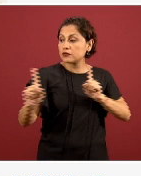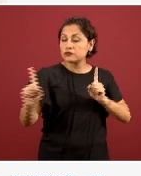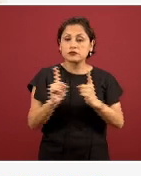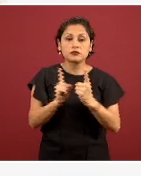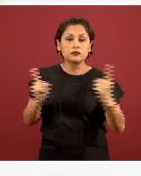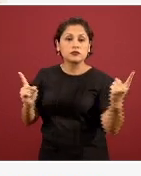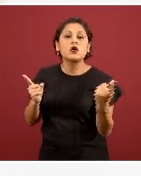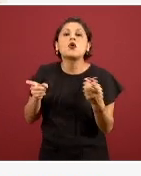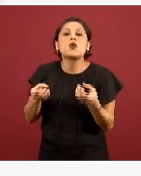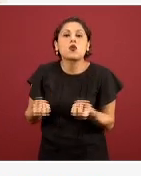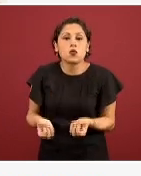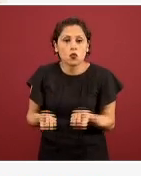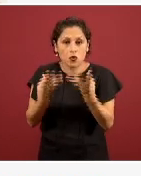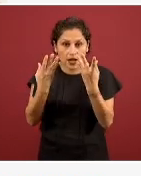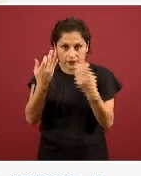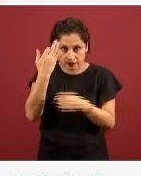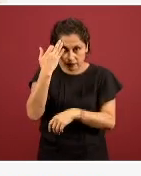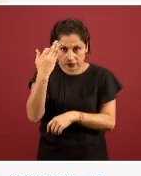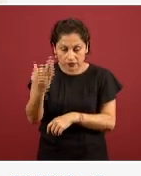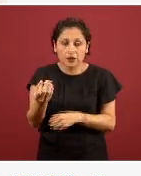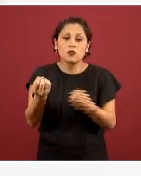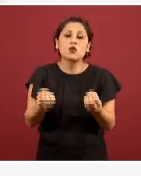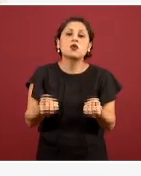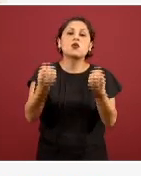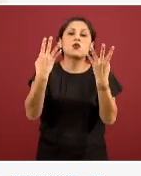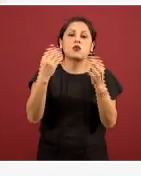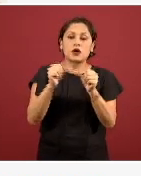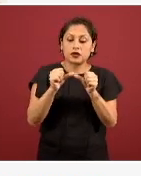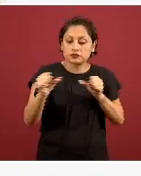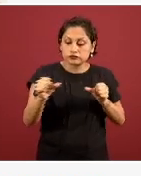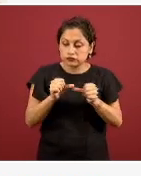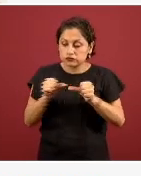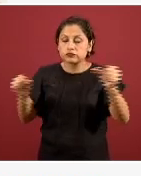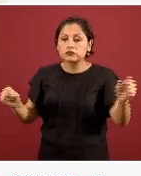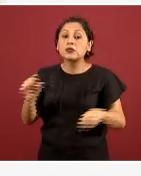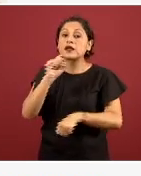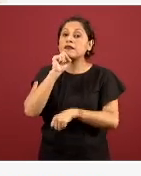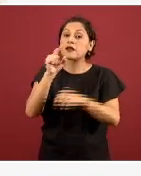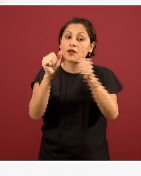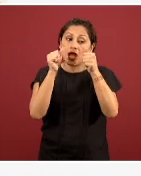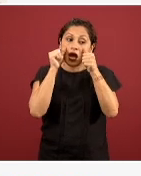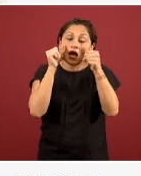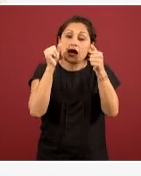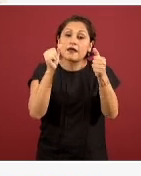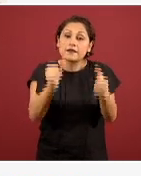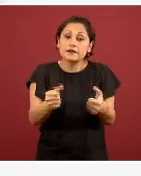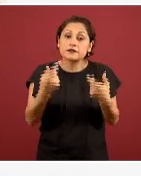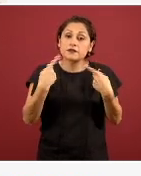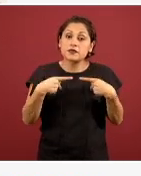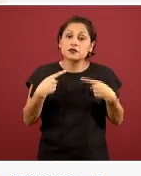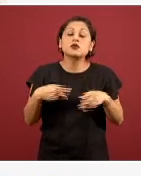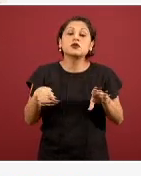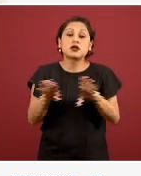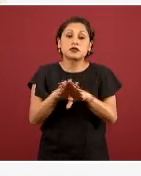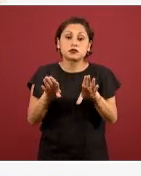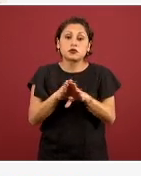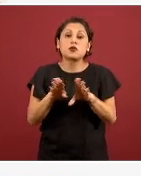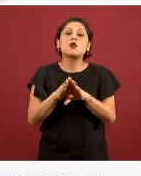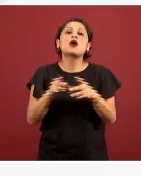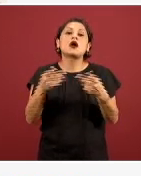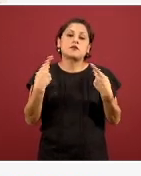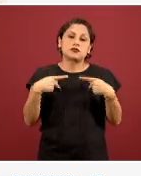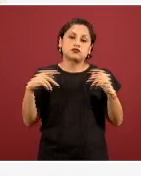que hay que visitar una sola persona, hay que priorizar las visitas a estos lugares. Y